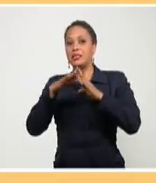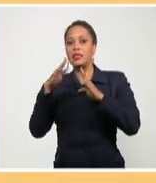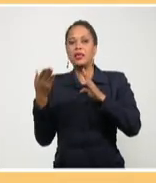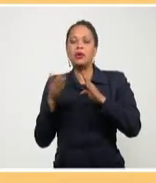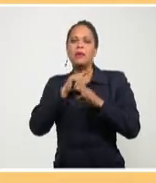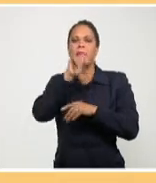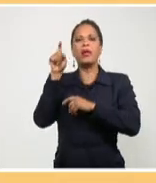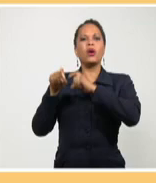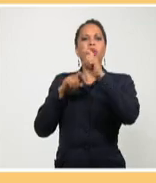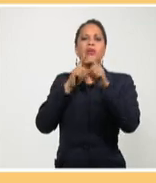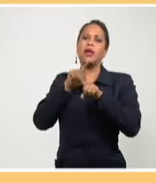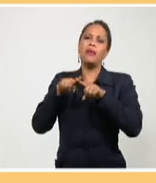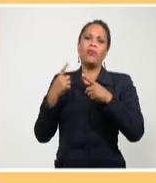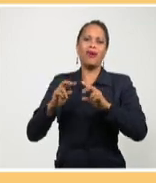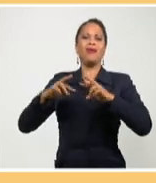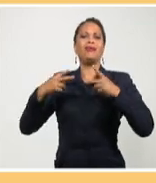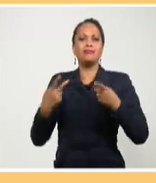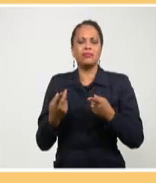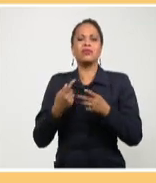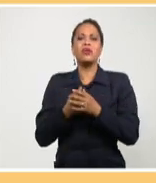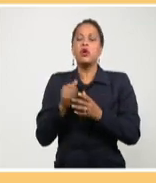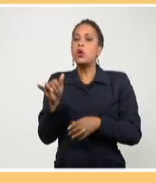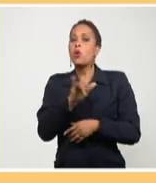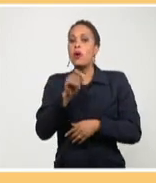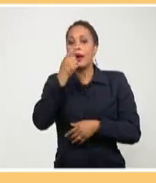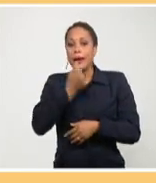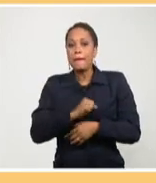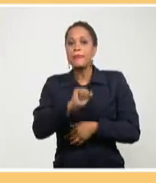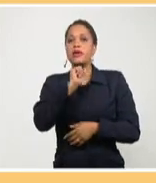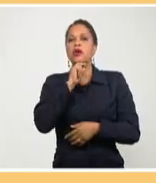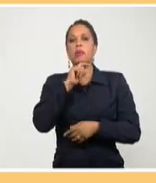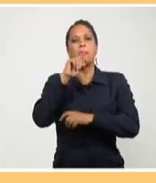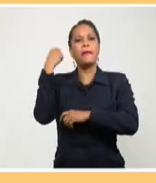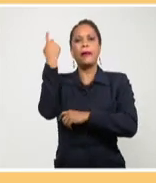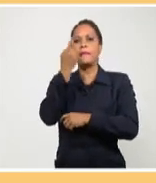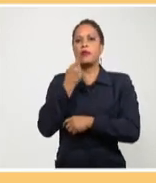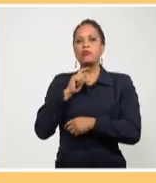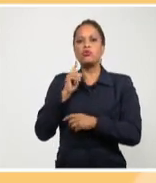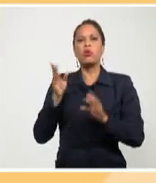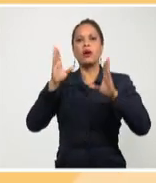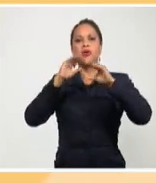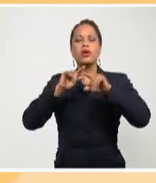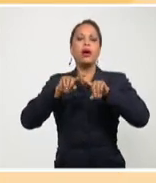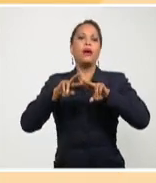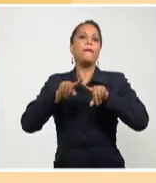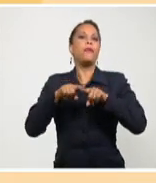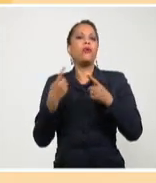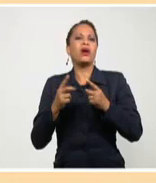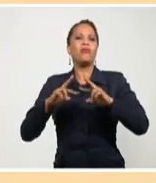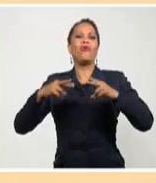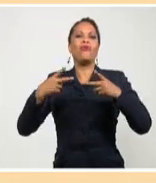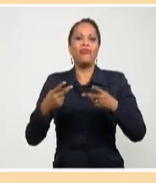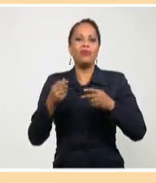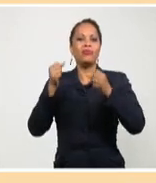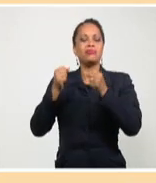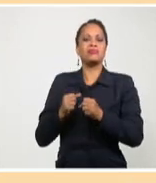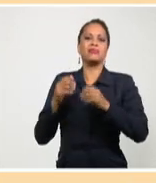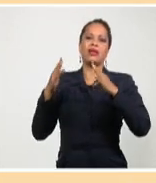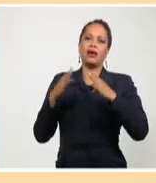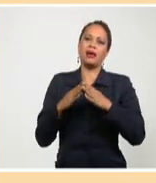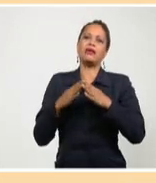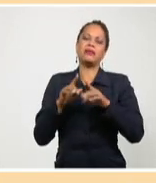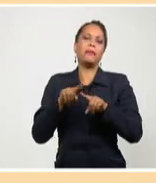vez? O como Gino, mi hijo de 8 años, me preguntó justo anoche ¿por qué volvimos a lo mismo, mamá? Y toca